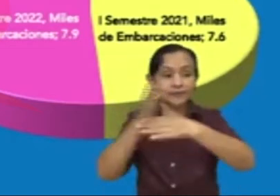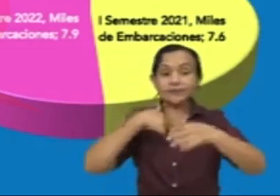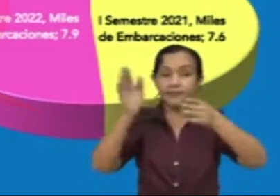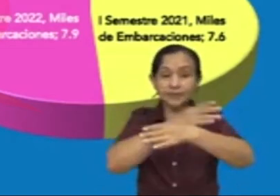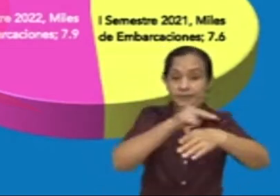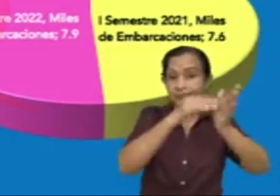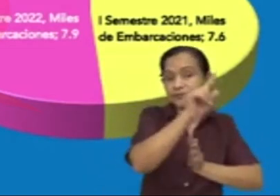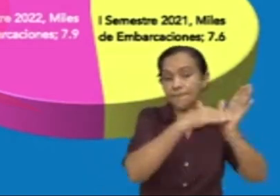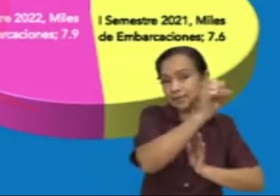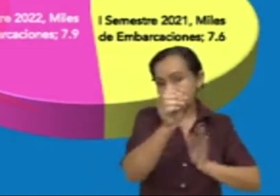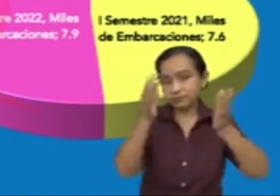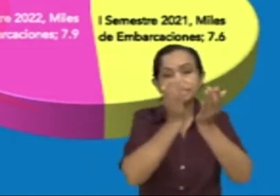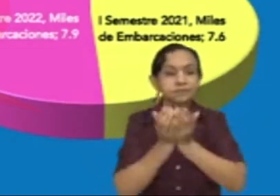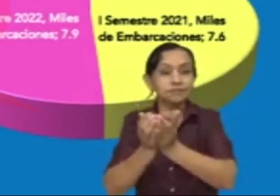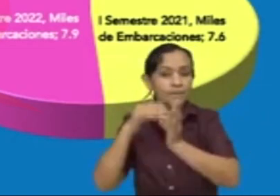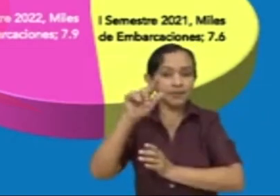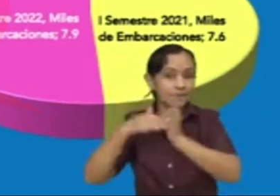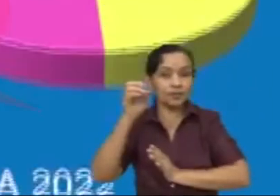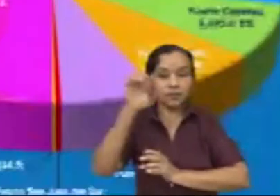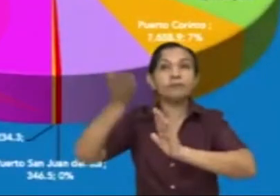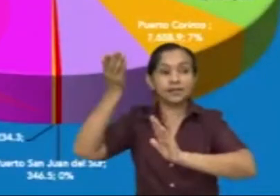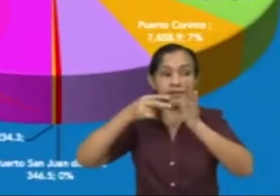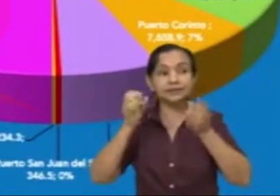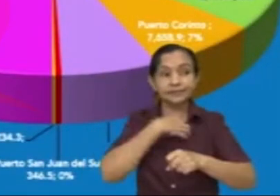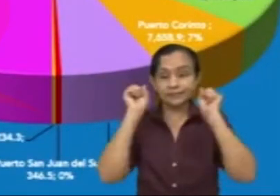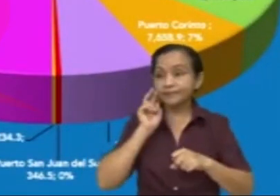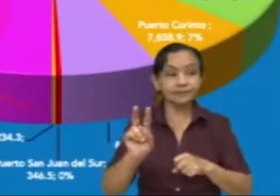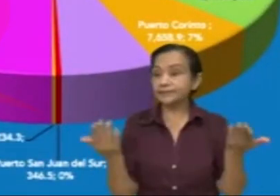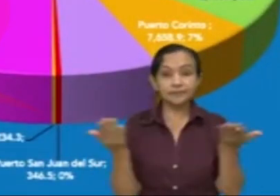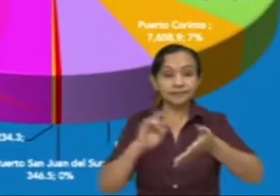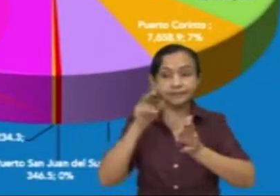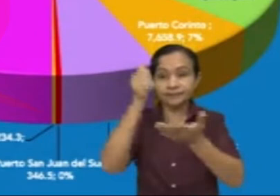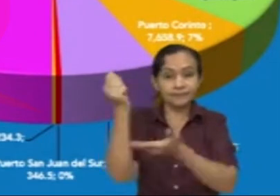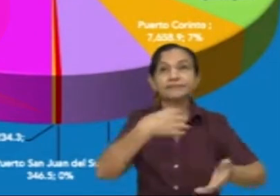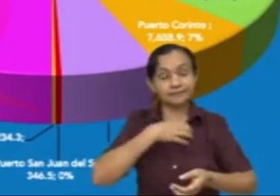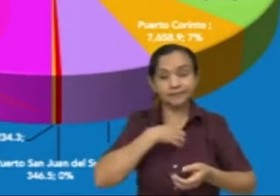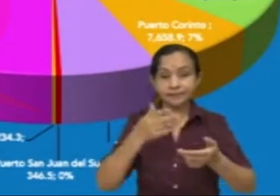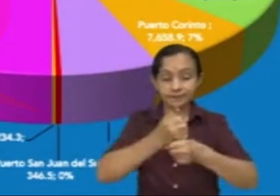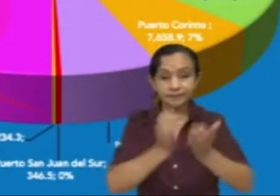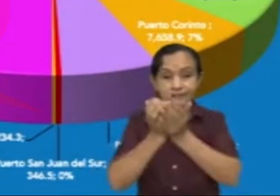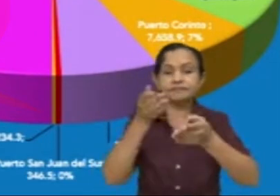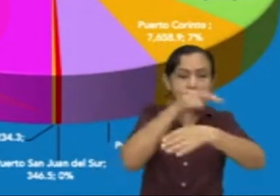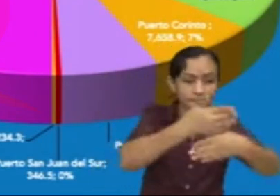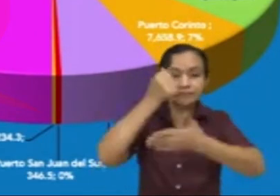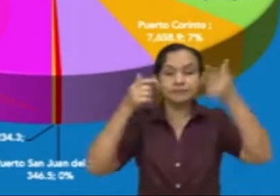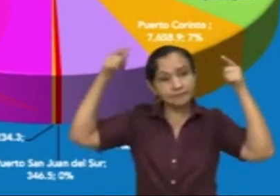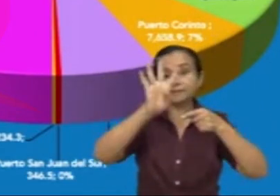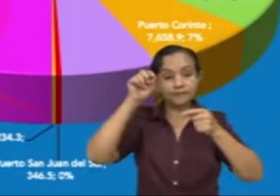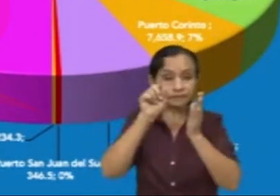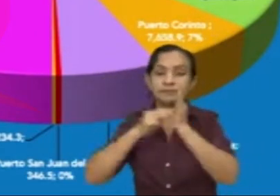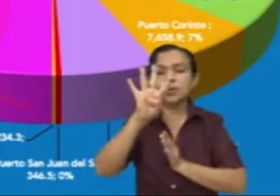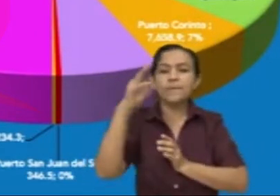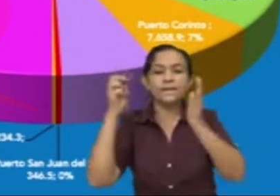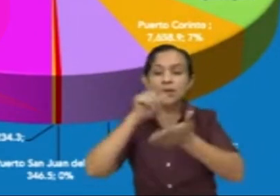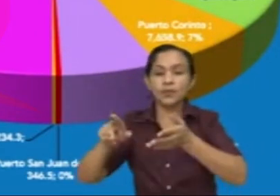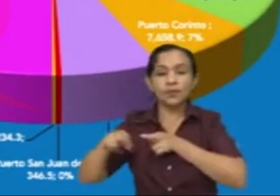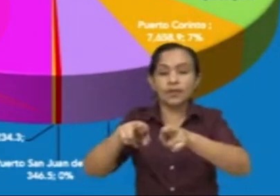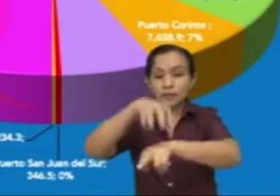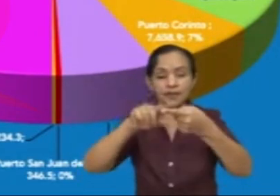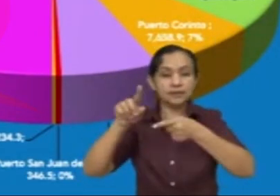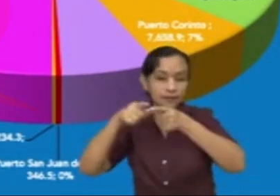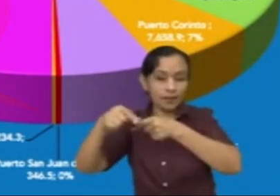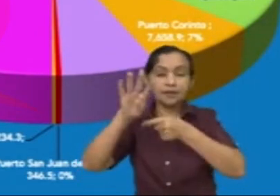Los ingresos por semestres de la portuaria nacional han revelado buenas cifras, lo que han logrado que este sector cumpla con las